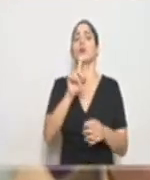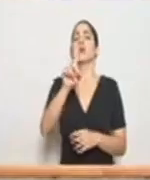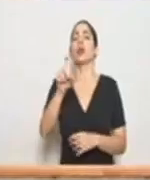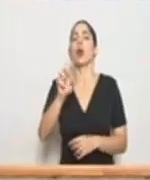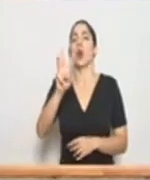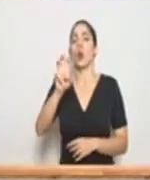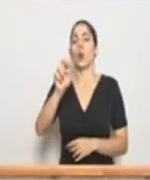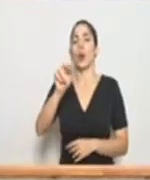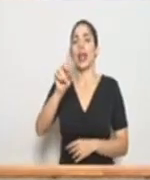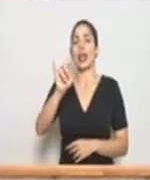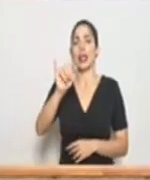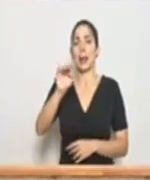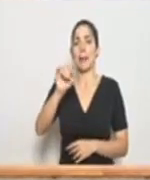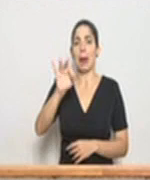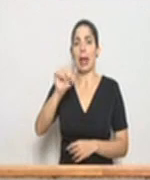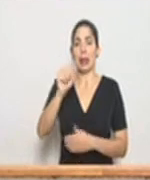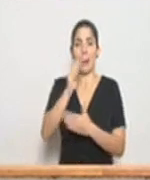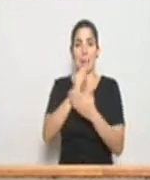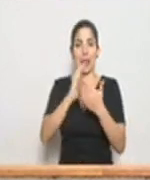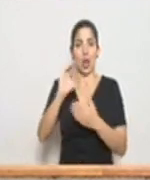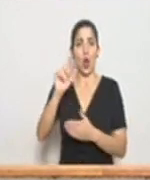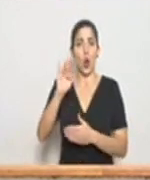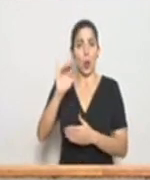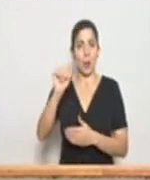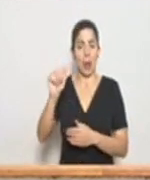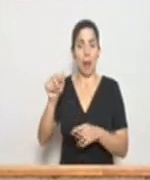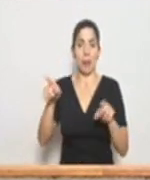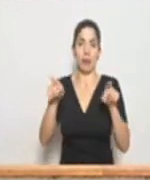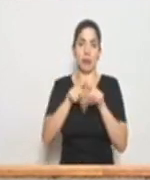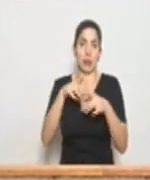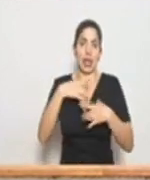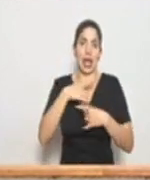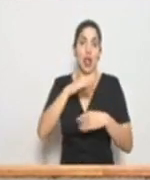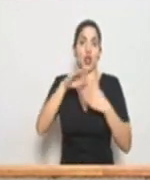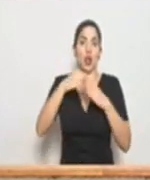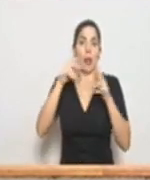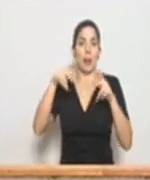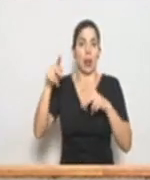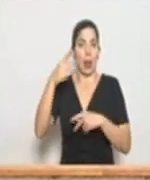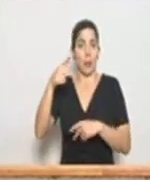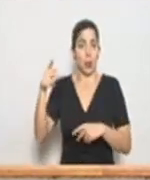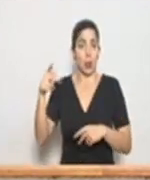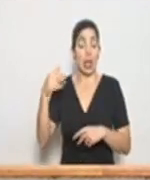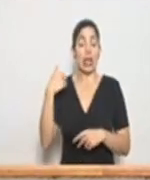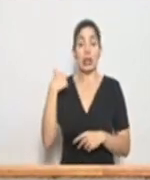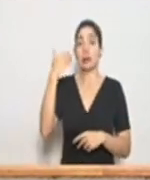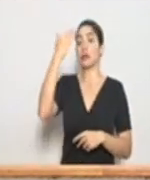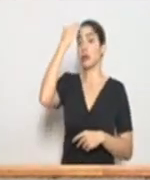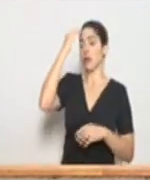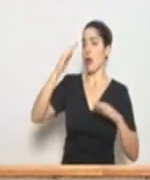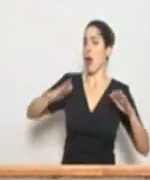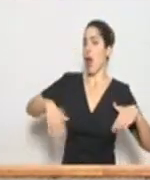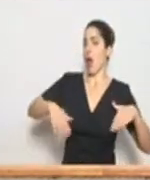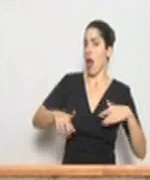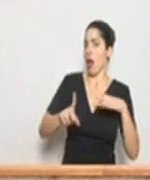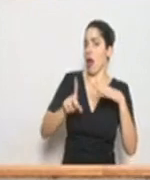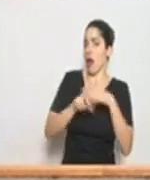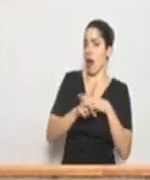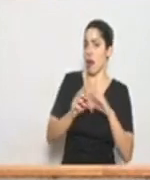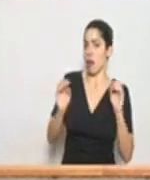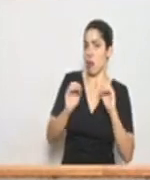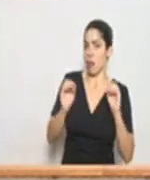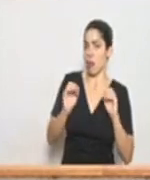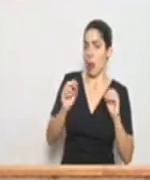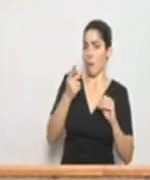de Wendy Mata de Colombia, pero también de mucho interés para todos los puntarenenses. Sé que no se han dado casos sospechosos todavía